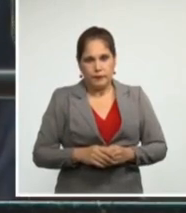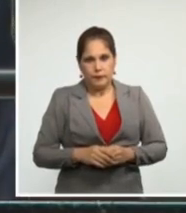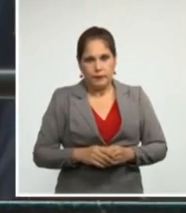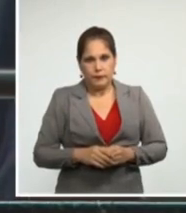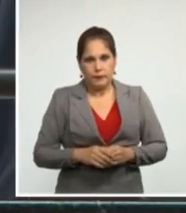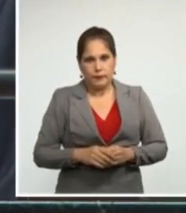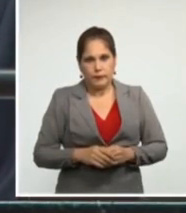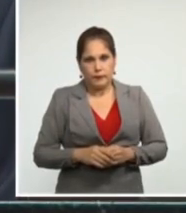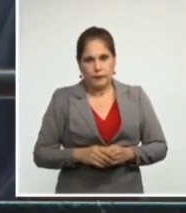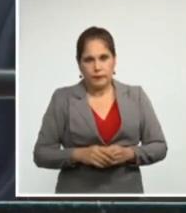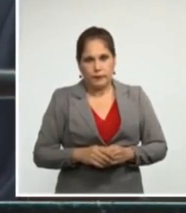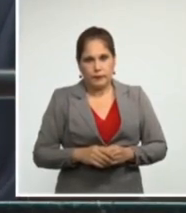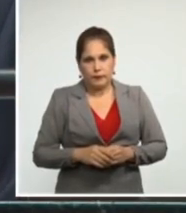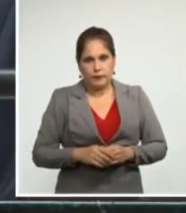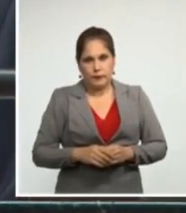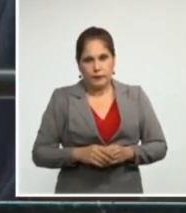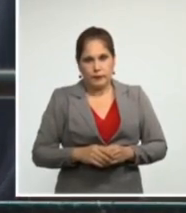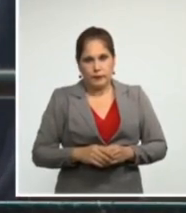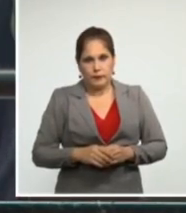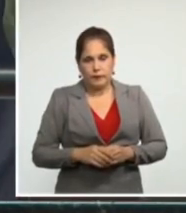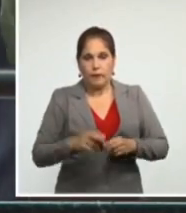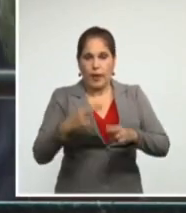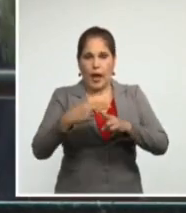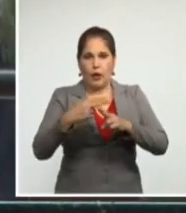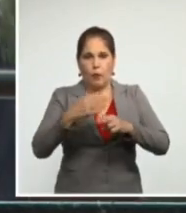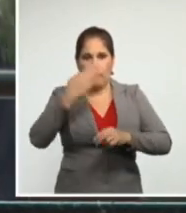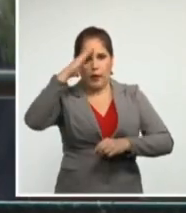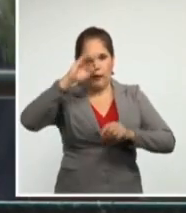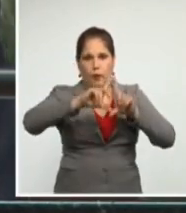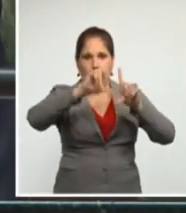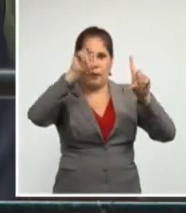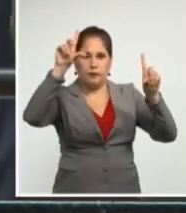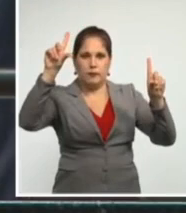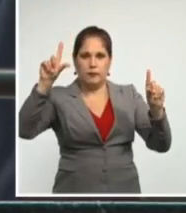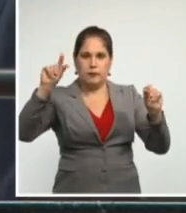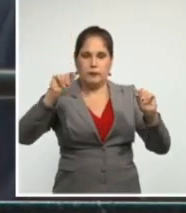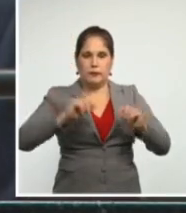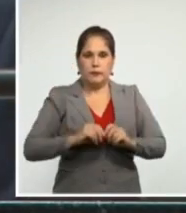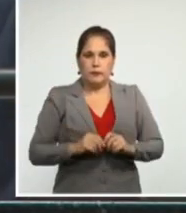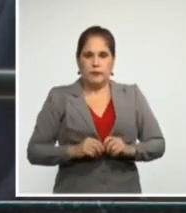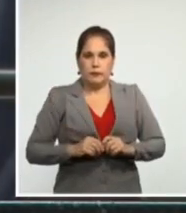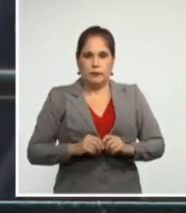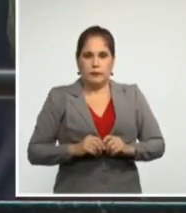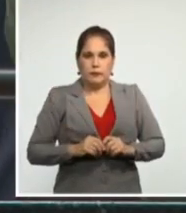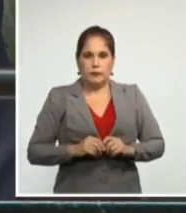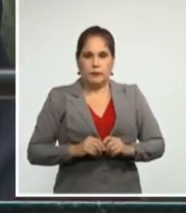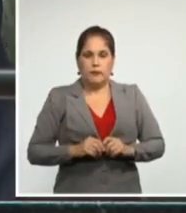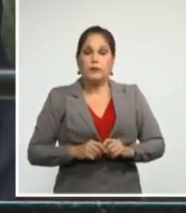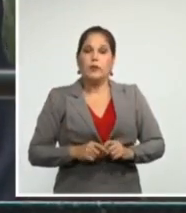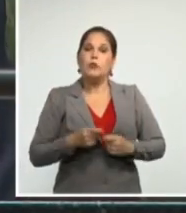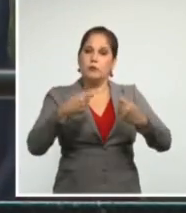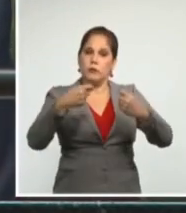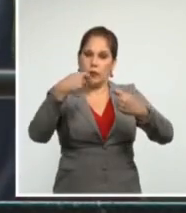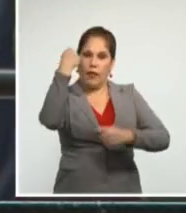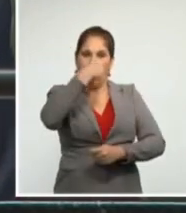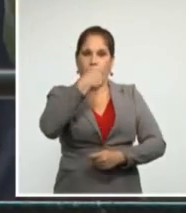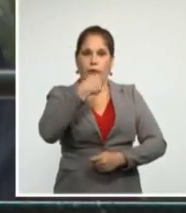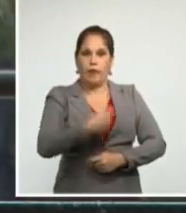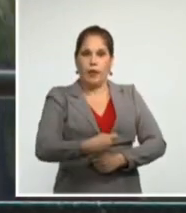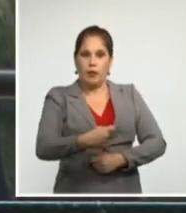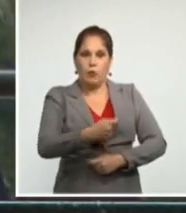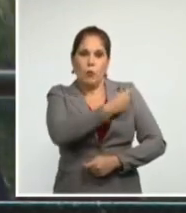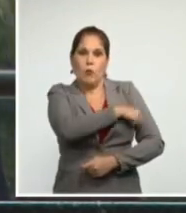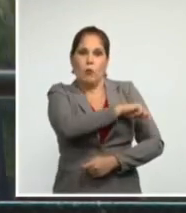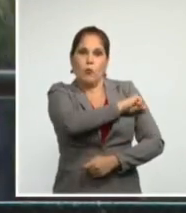En nombre de mi país de su digno y generoso pueblo